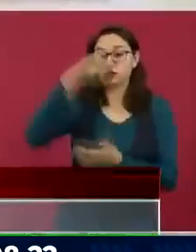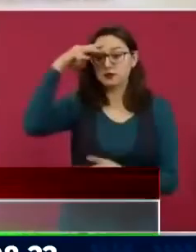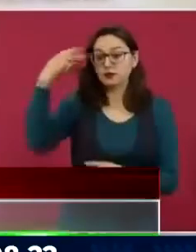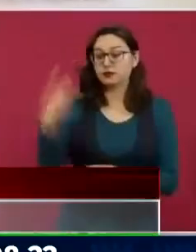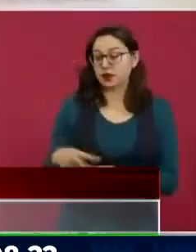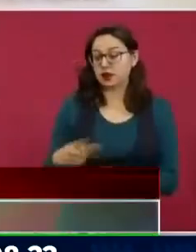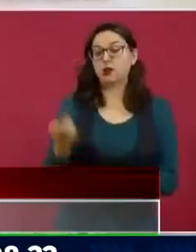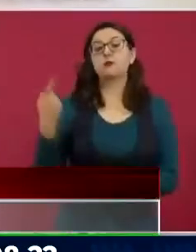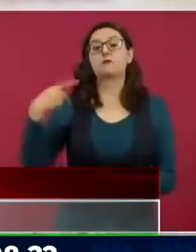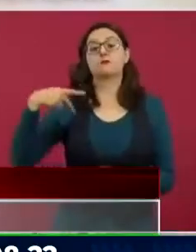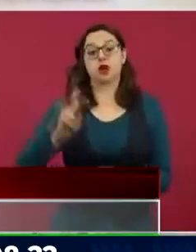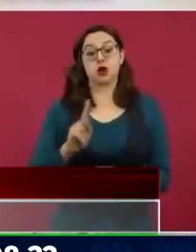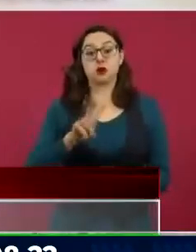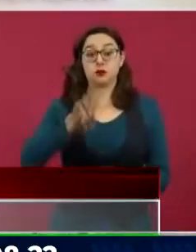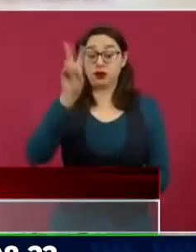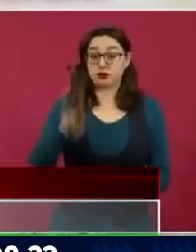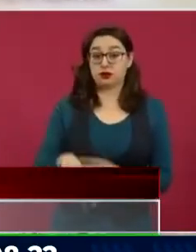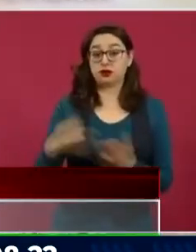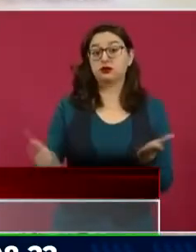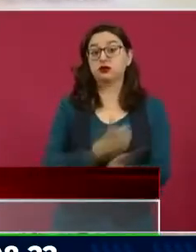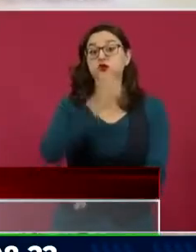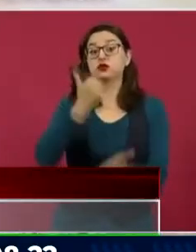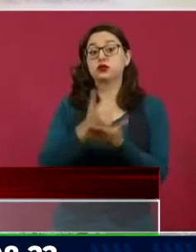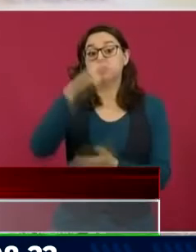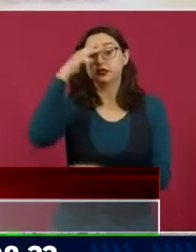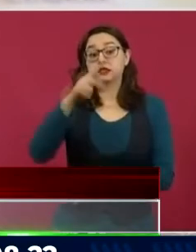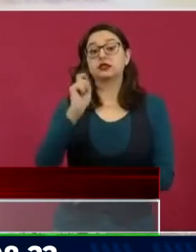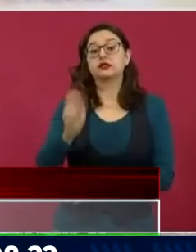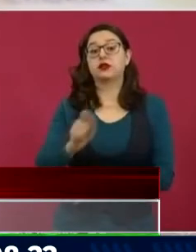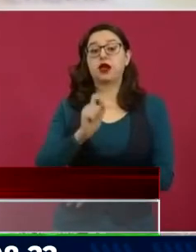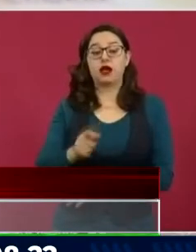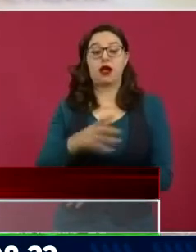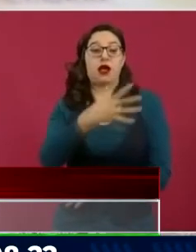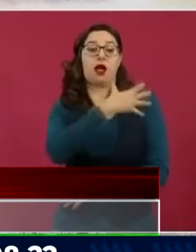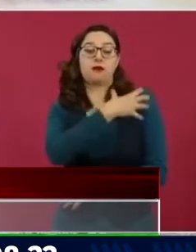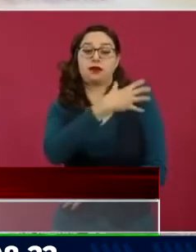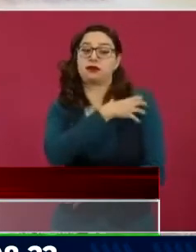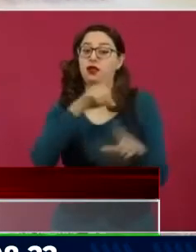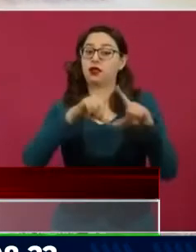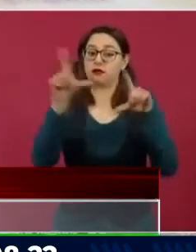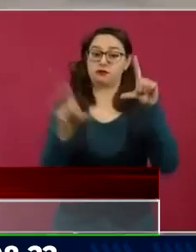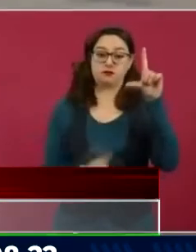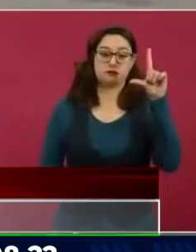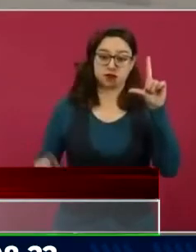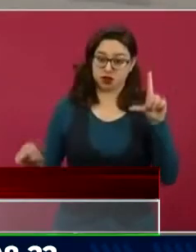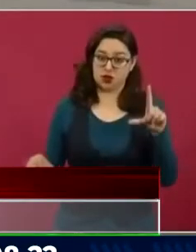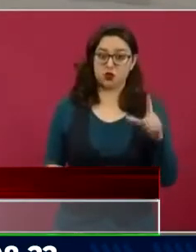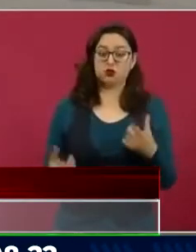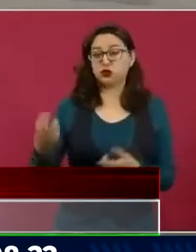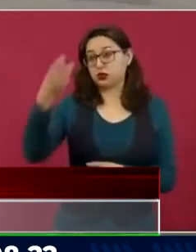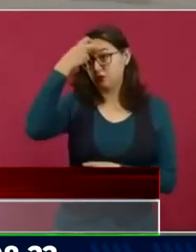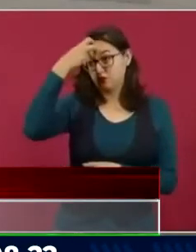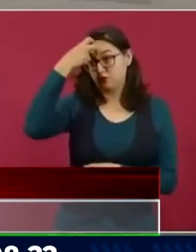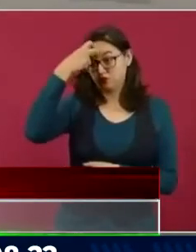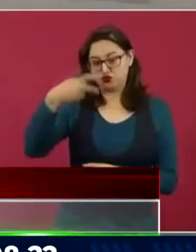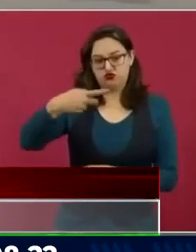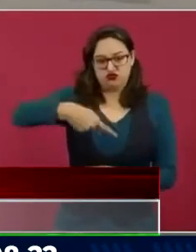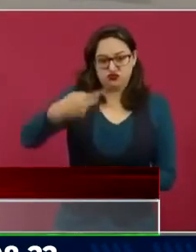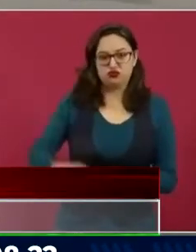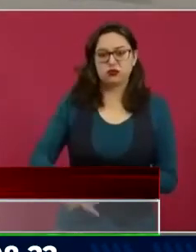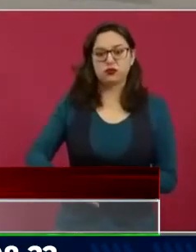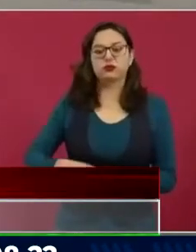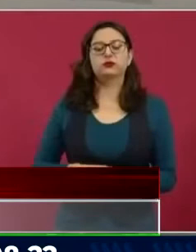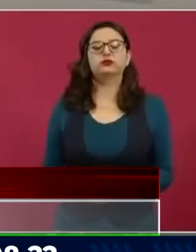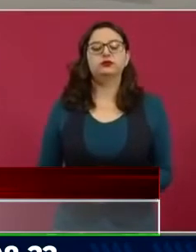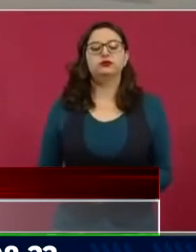Autoridades del gobierno federal y de la Ciudad de México presentaron el proyecto para rehabilitar el bosque de Chapultepec con unos